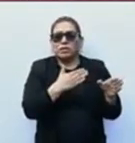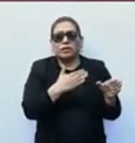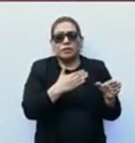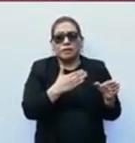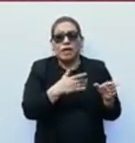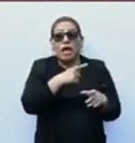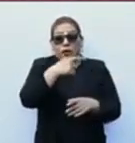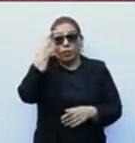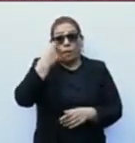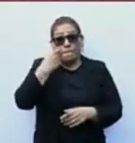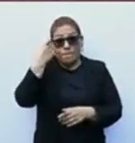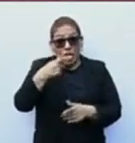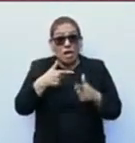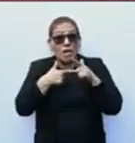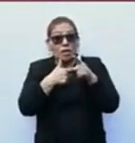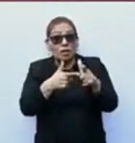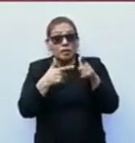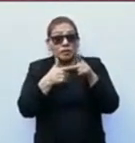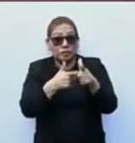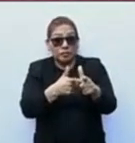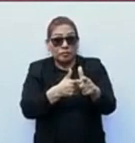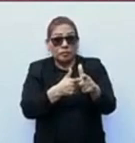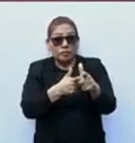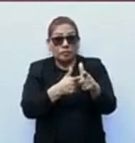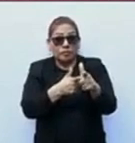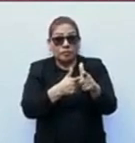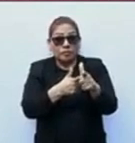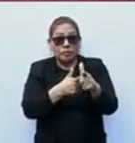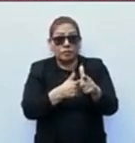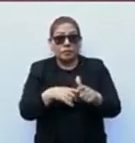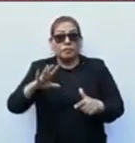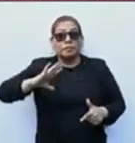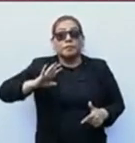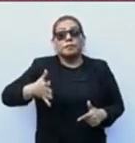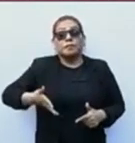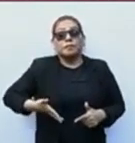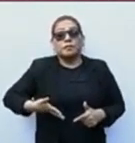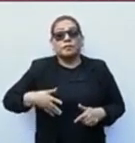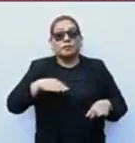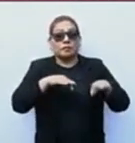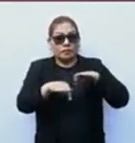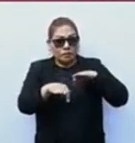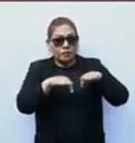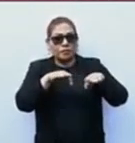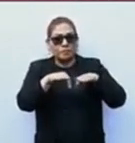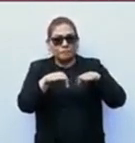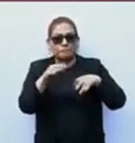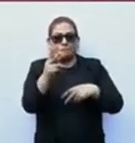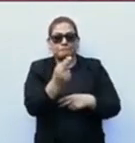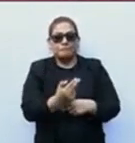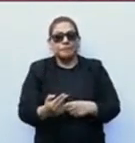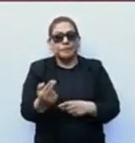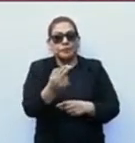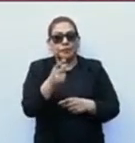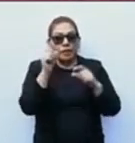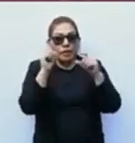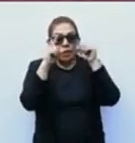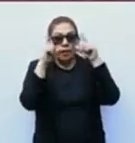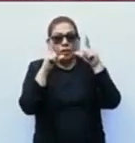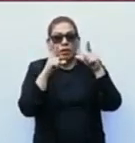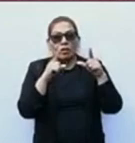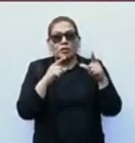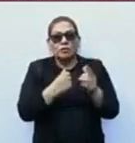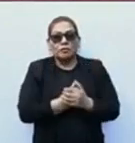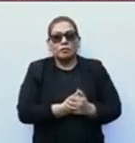pensión continúe en el tiempo. Estamos muy orgullosos del trabajo de ustedes, nuestra admiración, nuestro